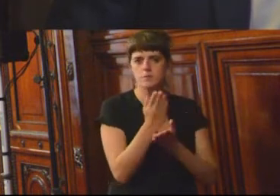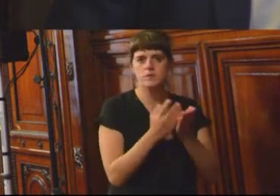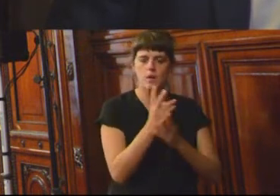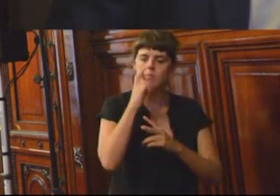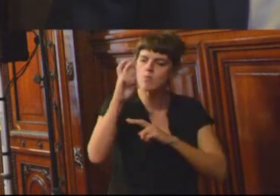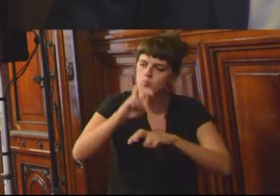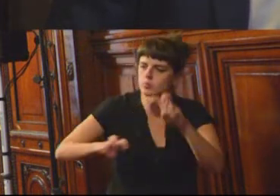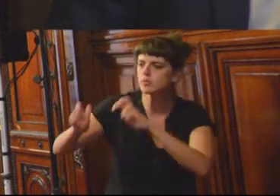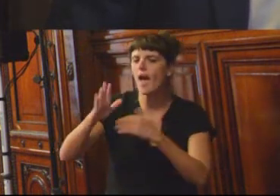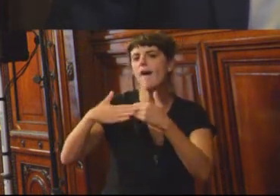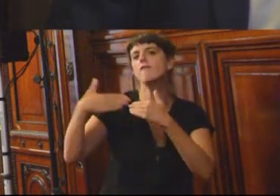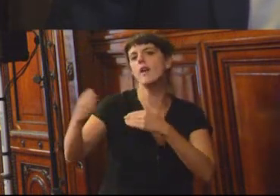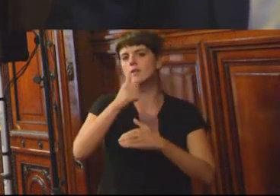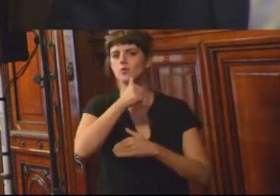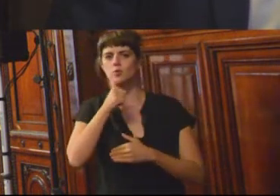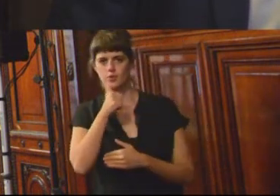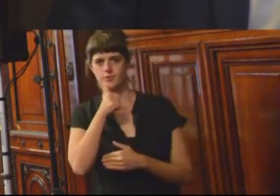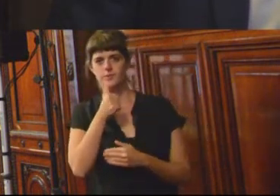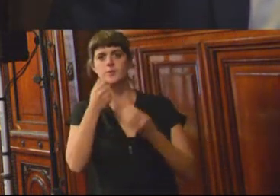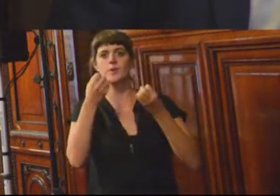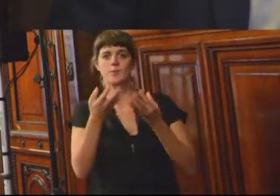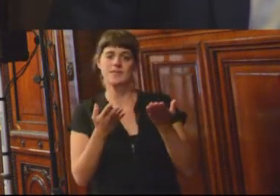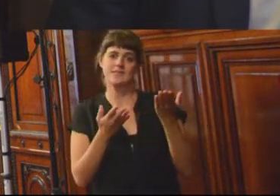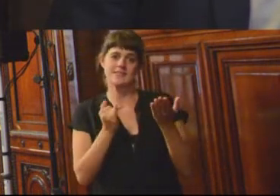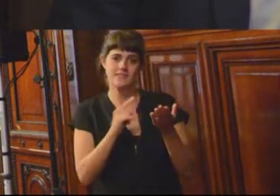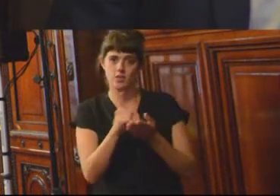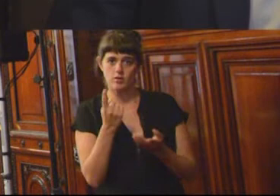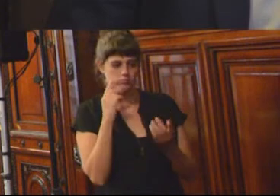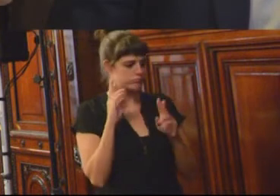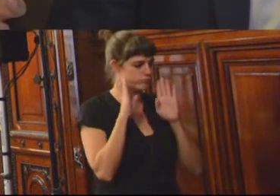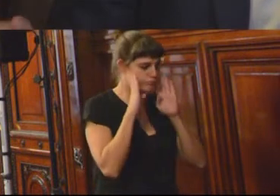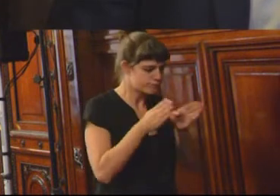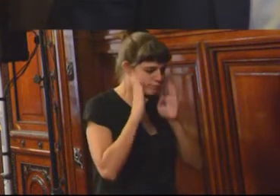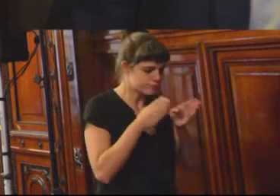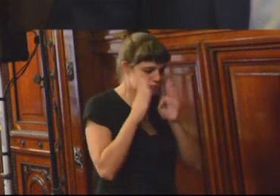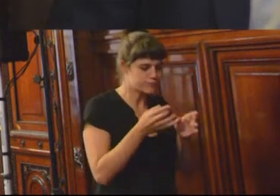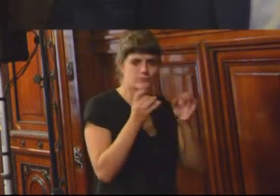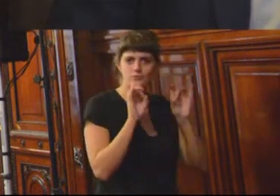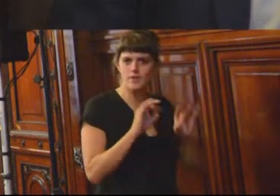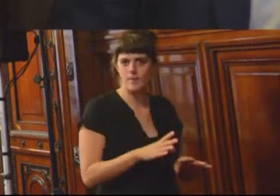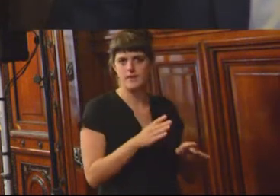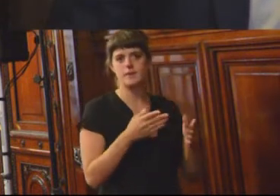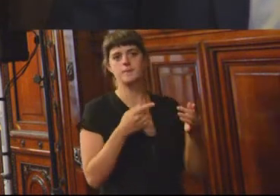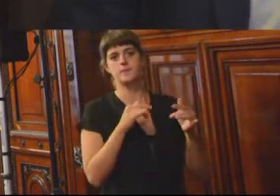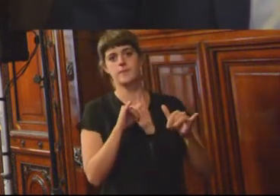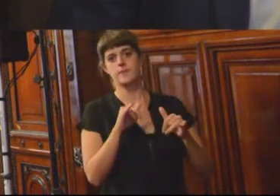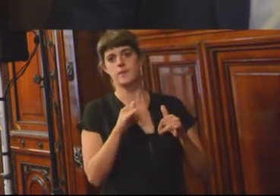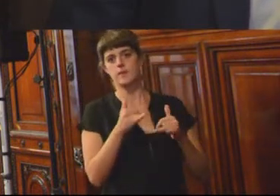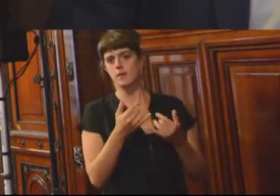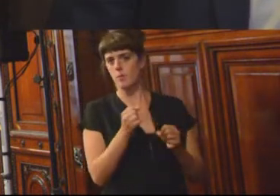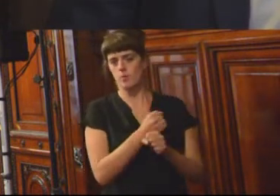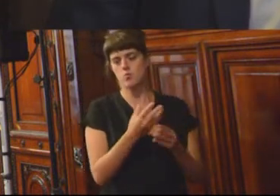soluciones. Si no, caemos en una organización total que creamos inútiles. Está aprobado por Goldman 66, está aprobado por mucha gente.